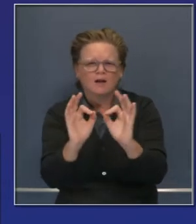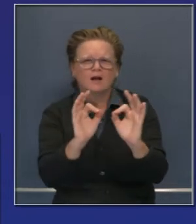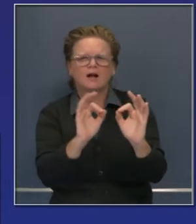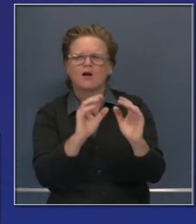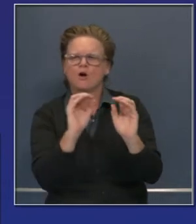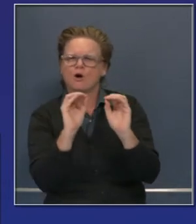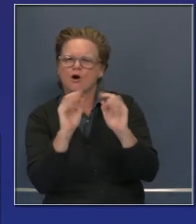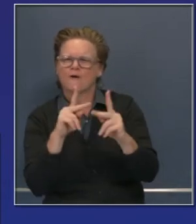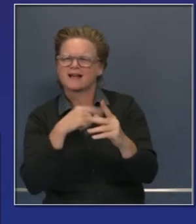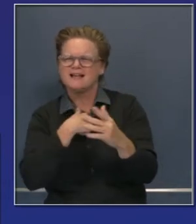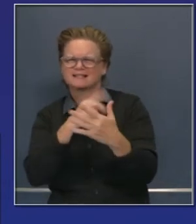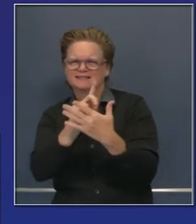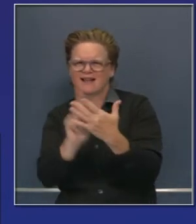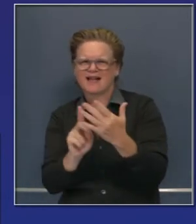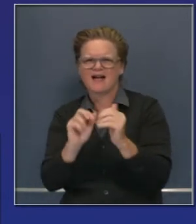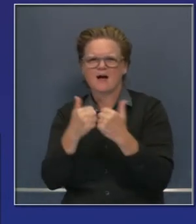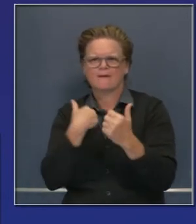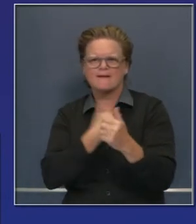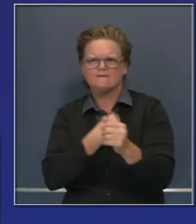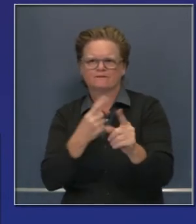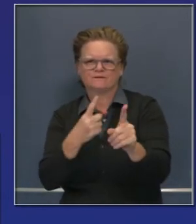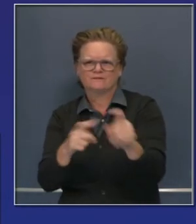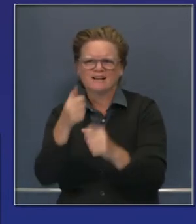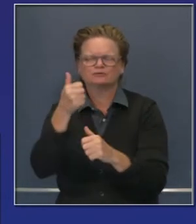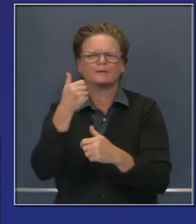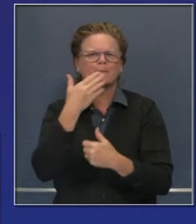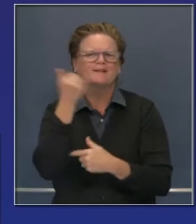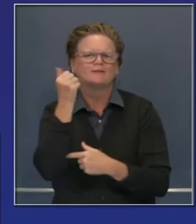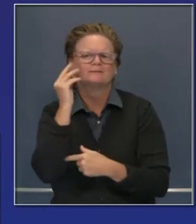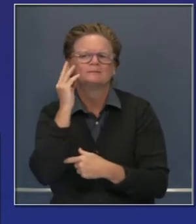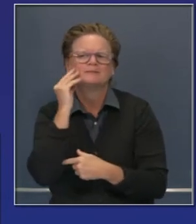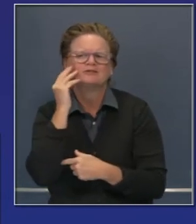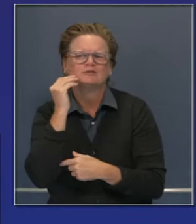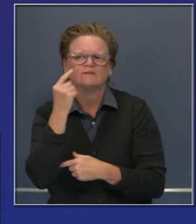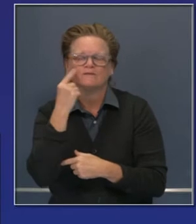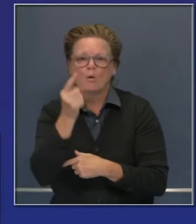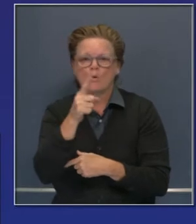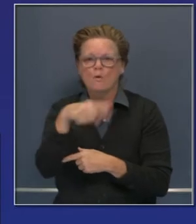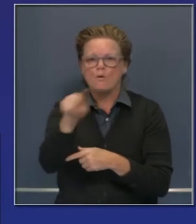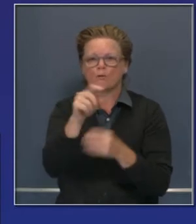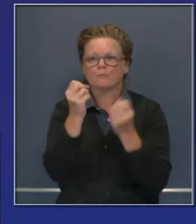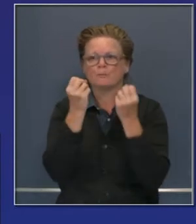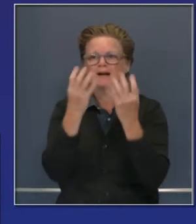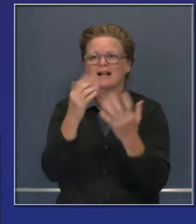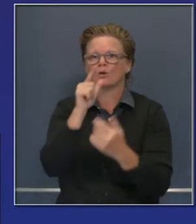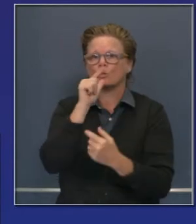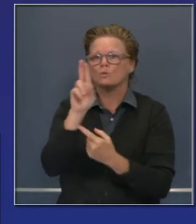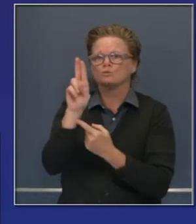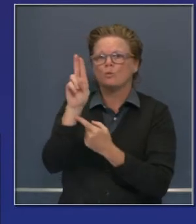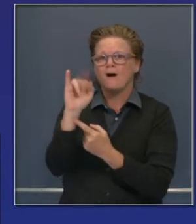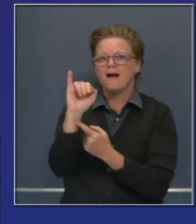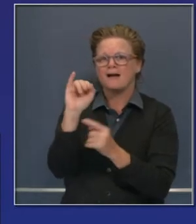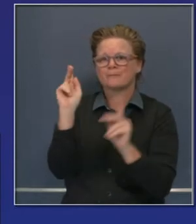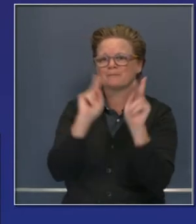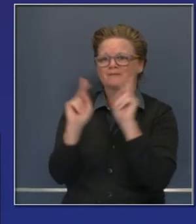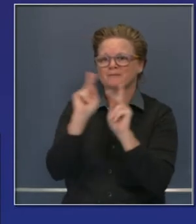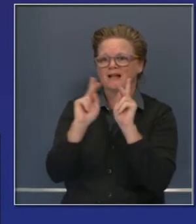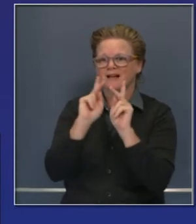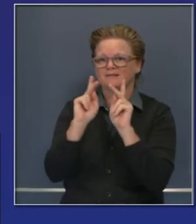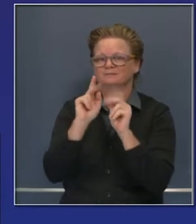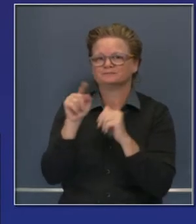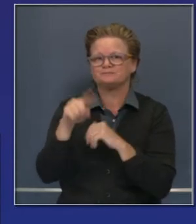esfuerzos para diseñar una experiencia que sea mejor y más rápida. Para todas las personas que